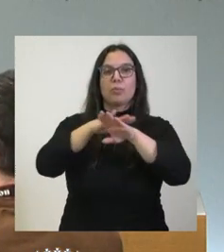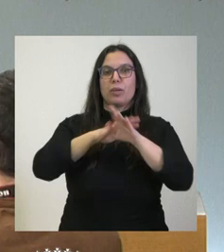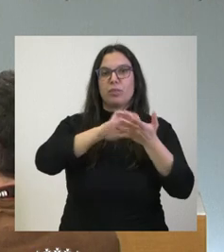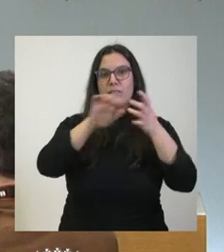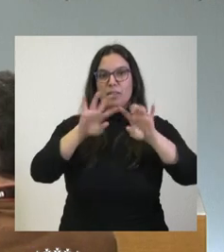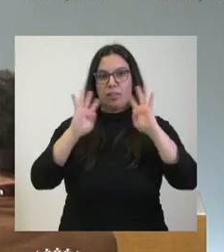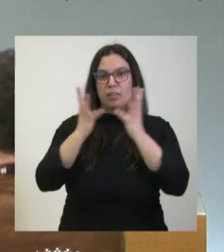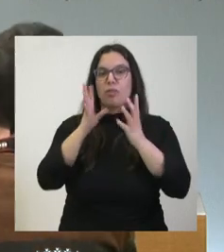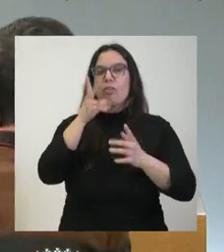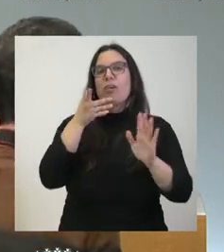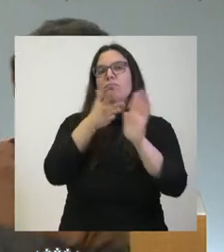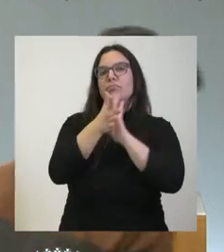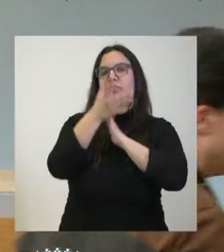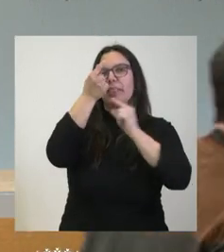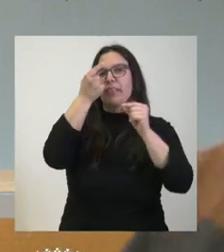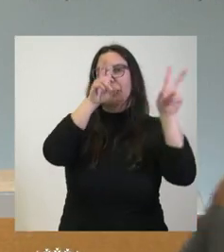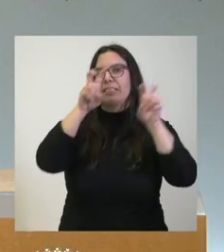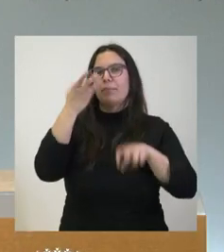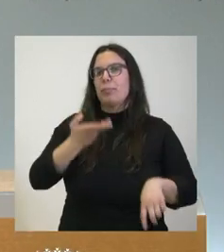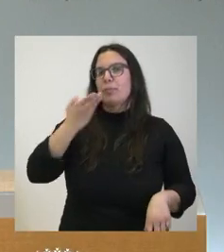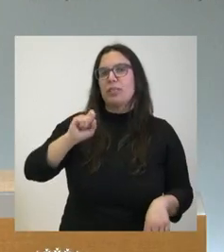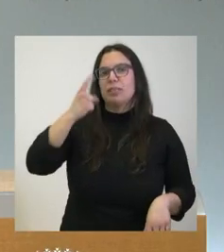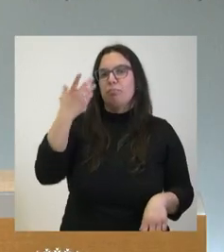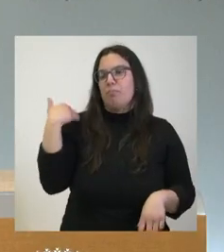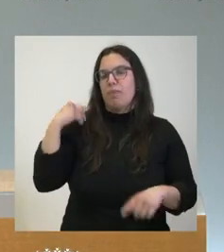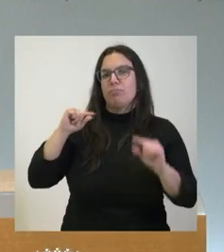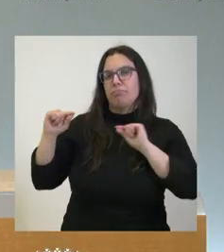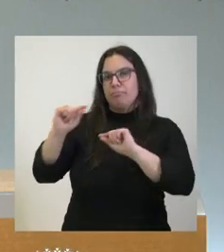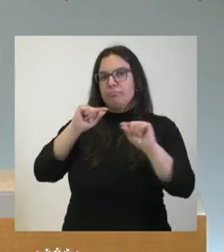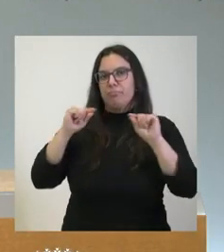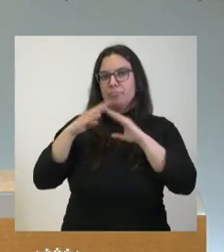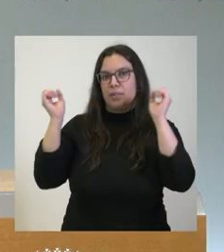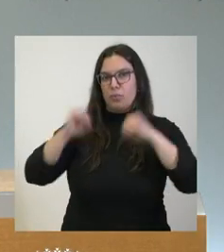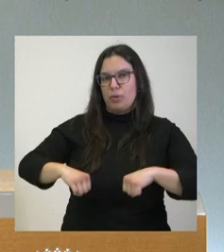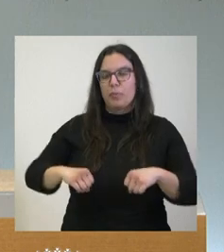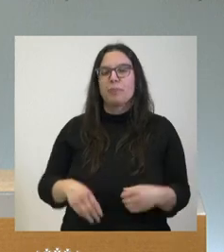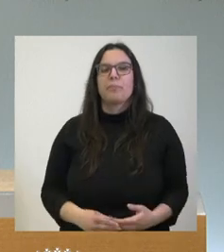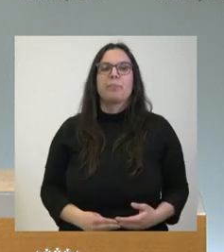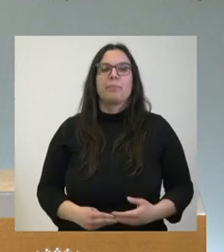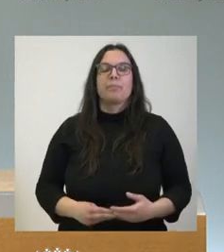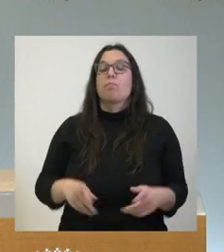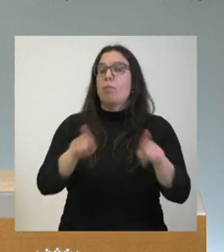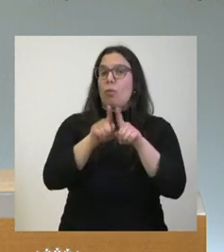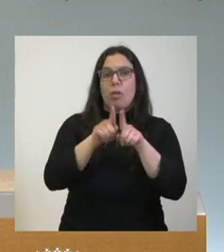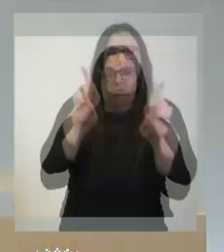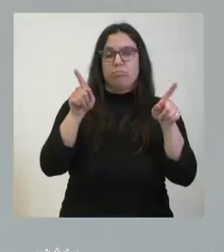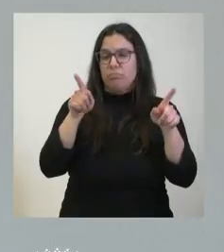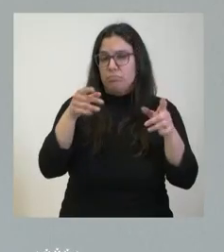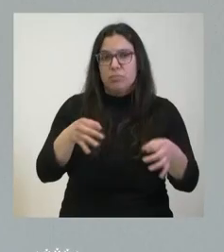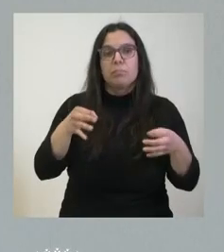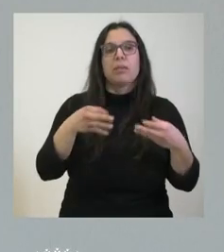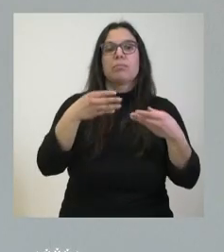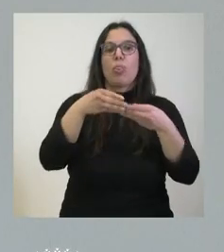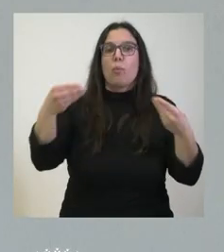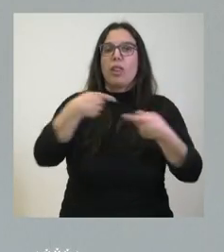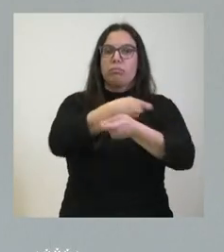y León y paso a detallarle a los asuntos más importantes que han sido objeto de acuerdo en el mismo. Tenían ustedes en todo caso la documentación para que lo puedan